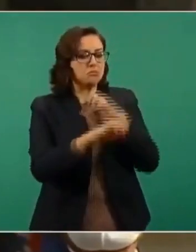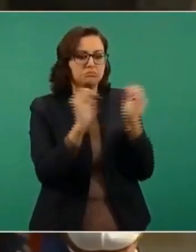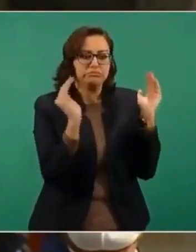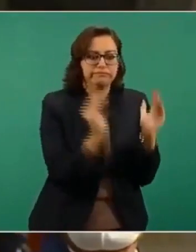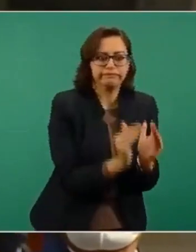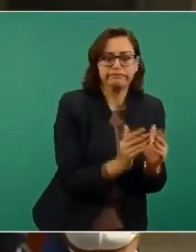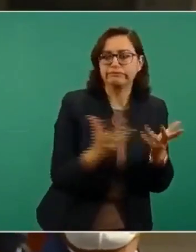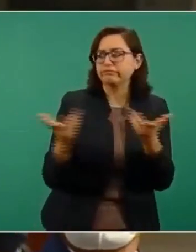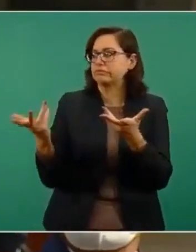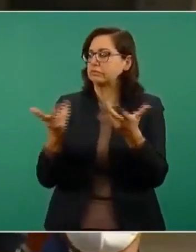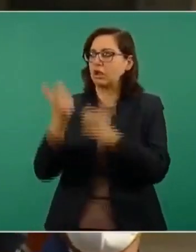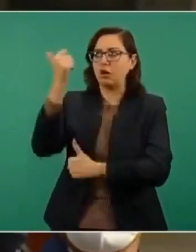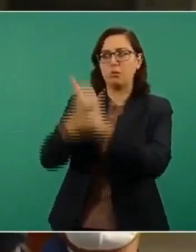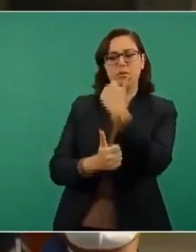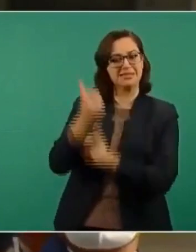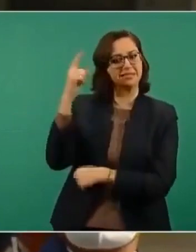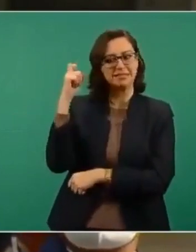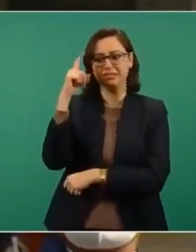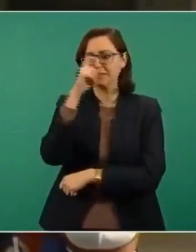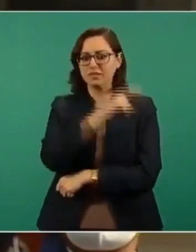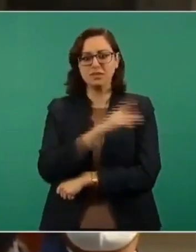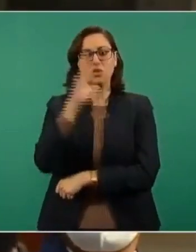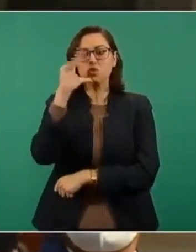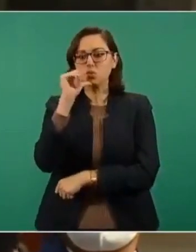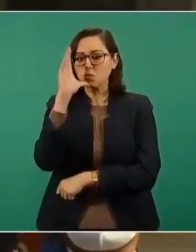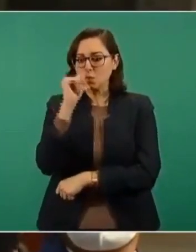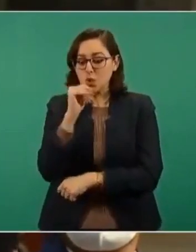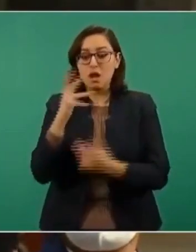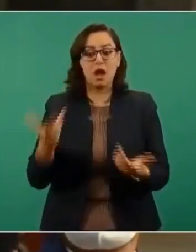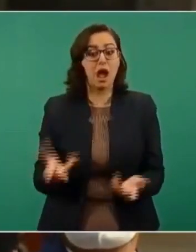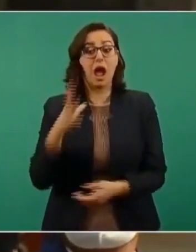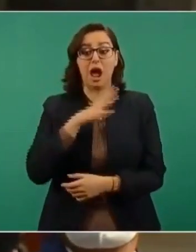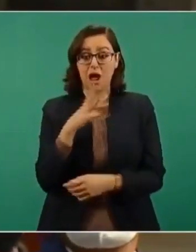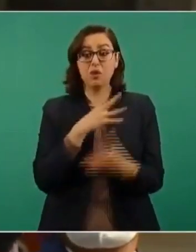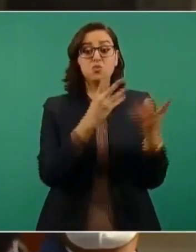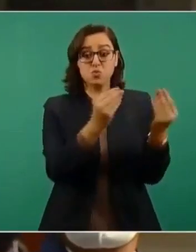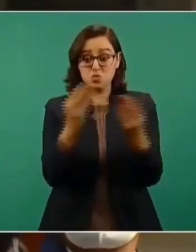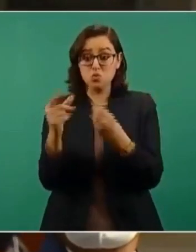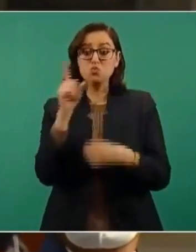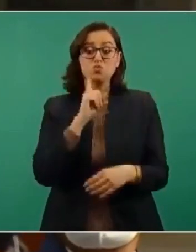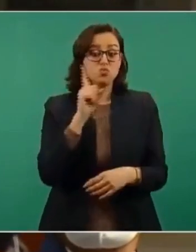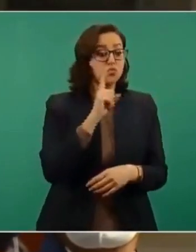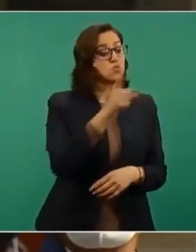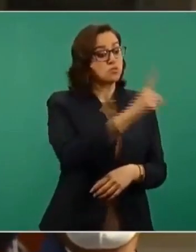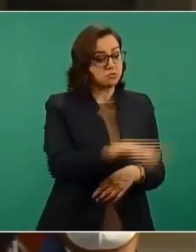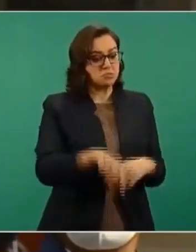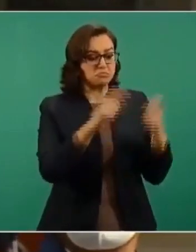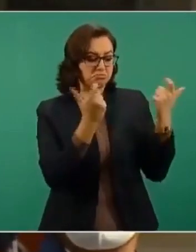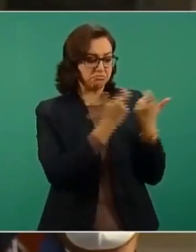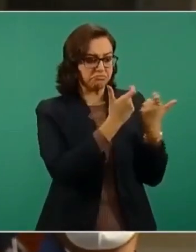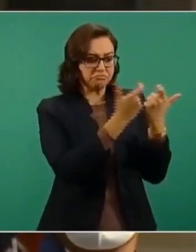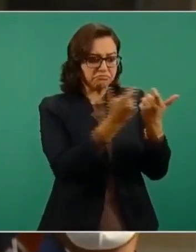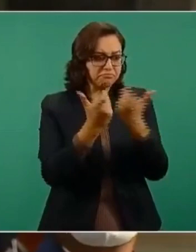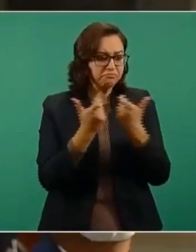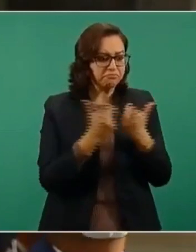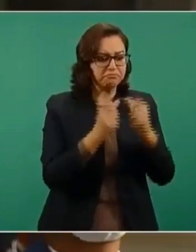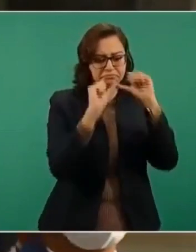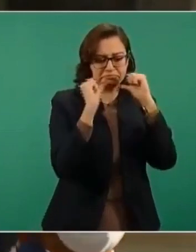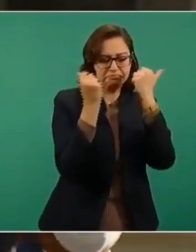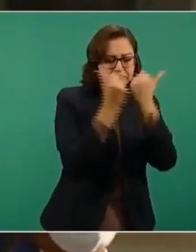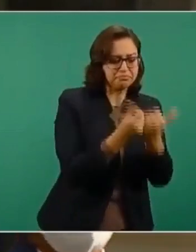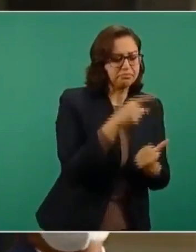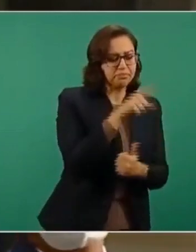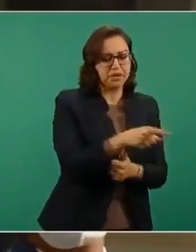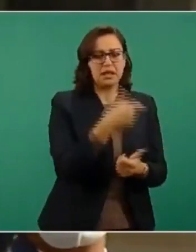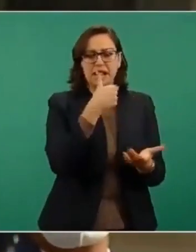comunitaria. Mujeres que nacieron del cooperativismo se ofrecieron originalmente a través de un documento que hicieron